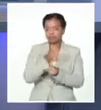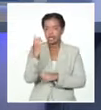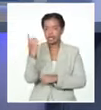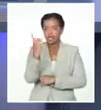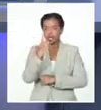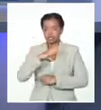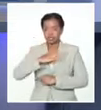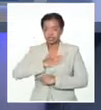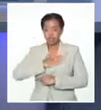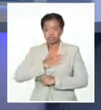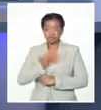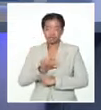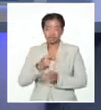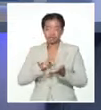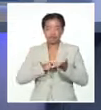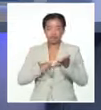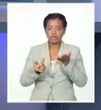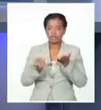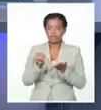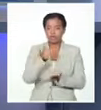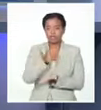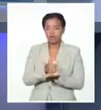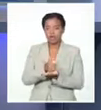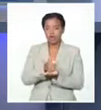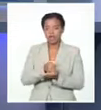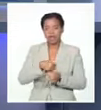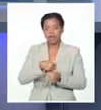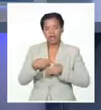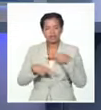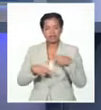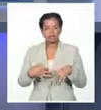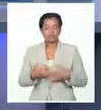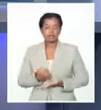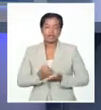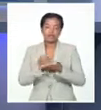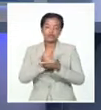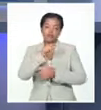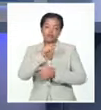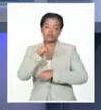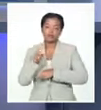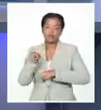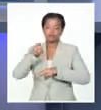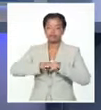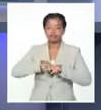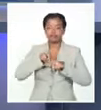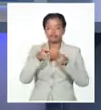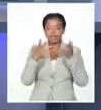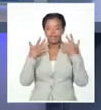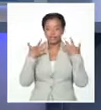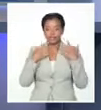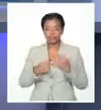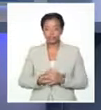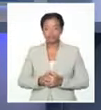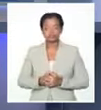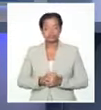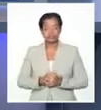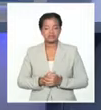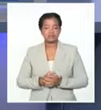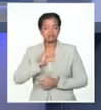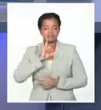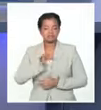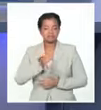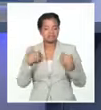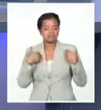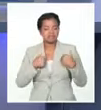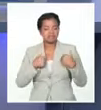interprovinciales y locales para contribuir al tráfico de pasajeros durante el verano. Así es, Talía. Directivos del sector precisan